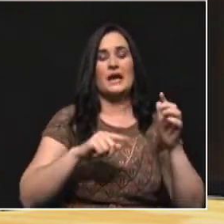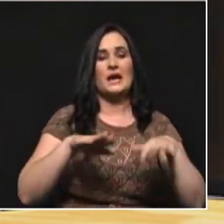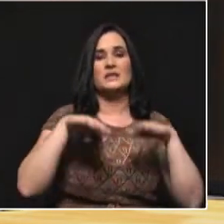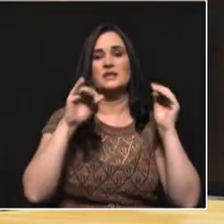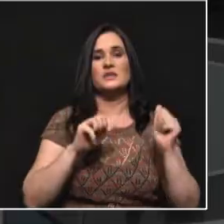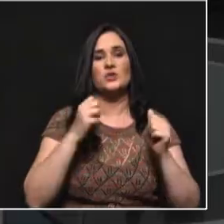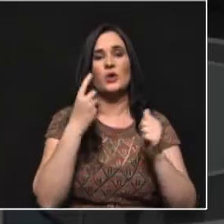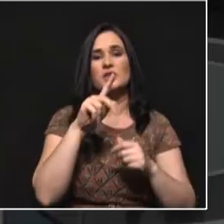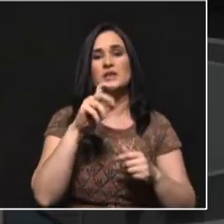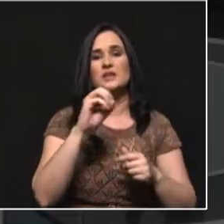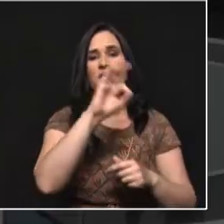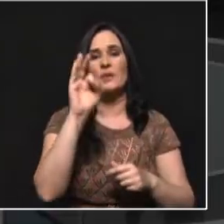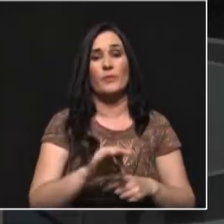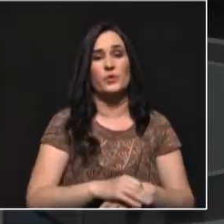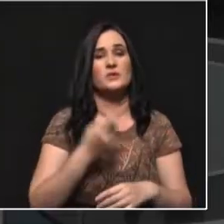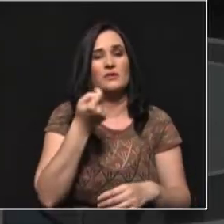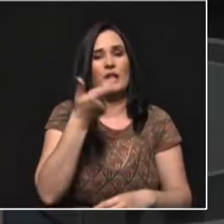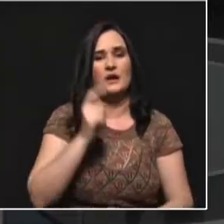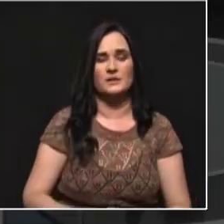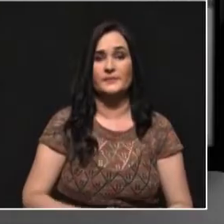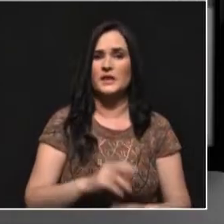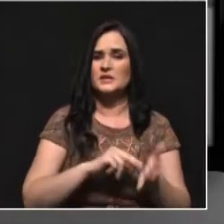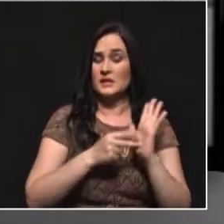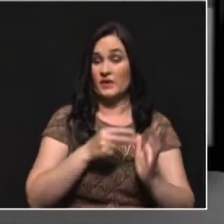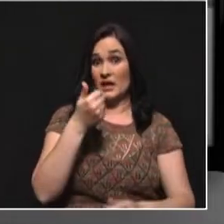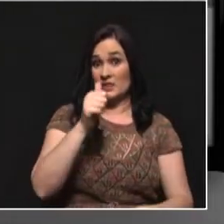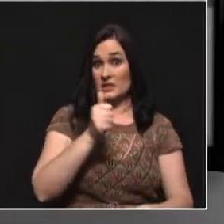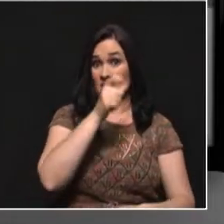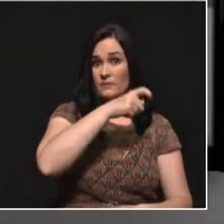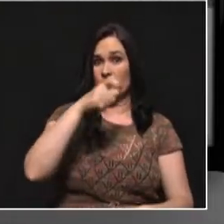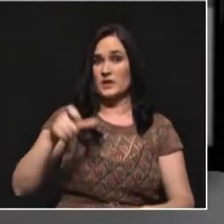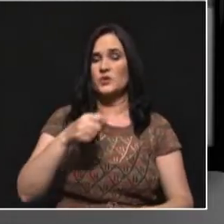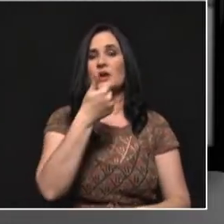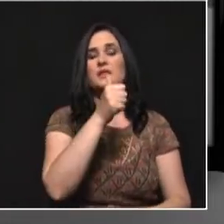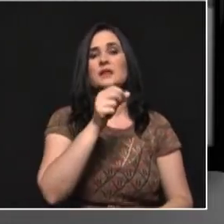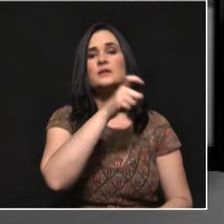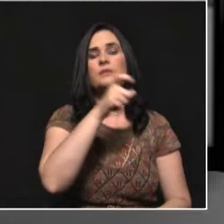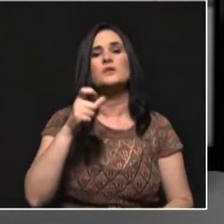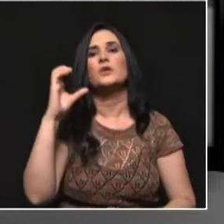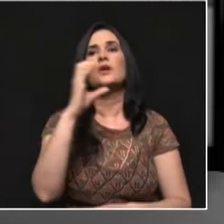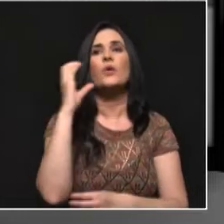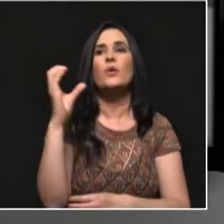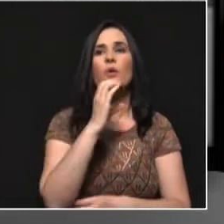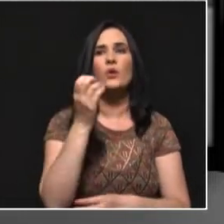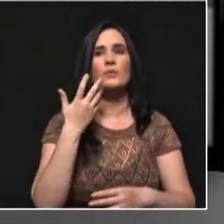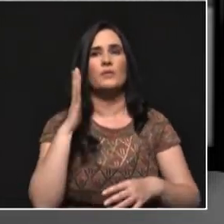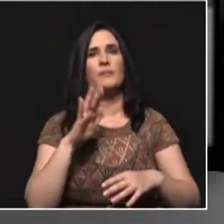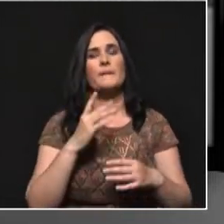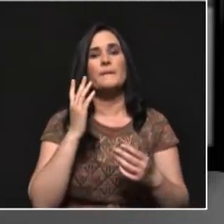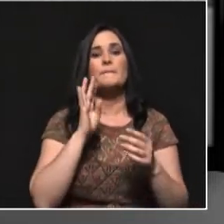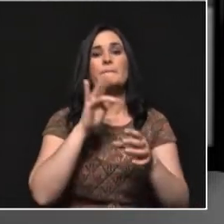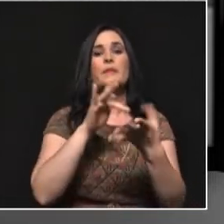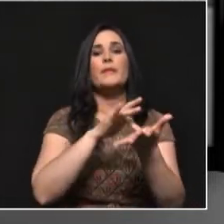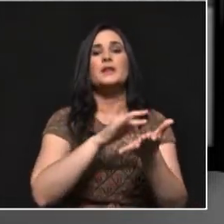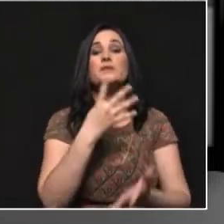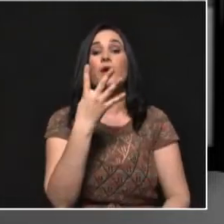política de nuestro país. Es decir, de cada 10 colombianos, porque el estudio es de todo el siglo en el país, por momentos solo 4 participamos de